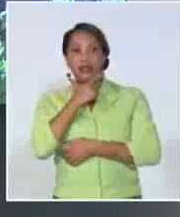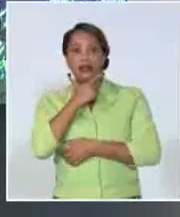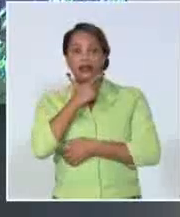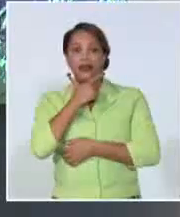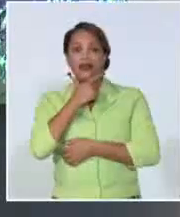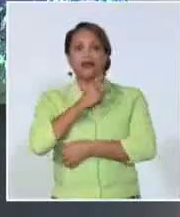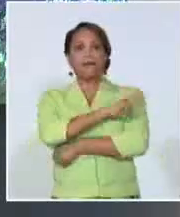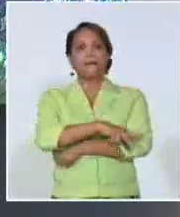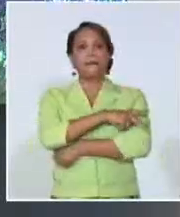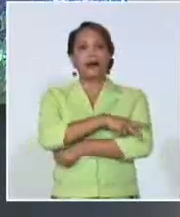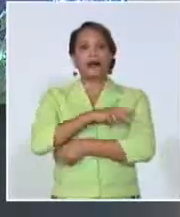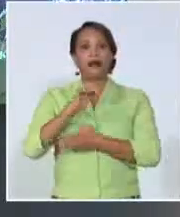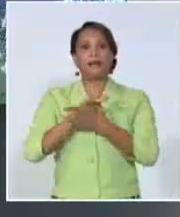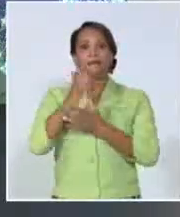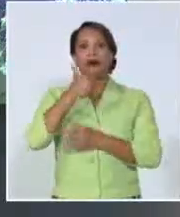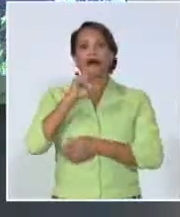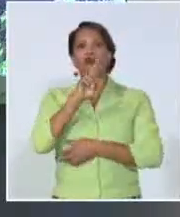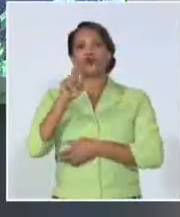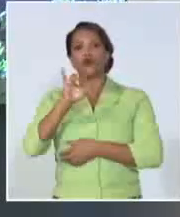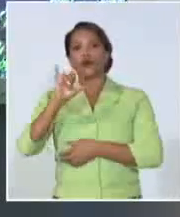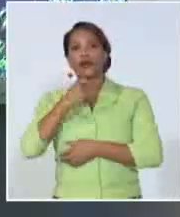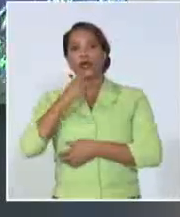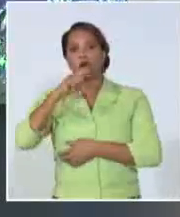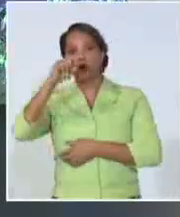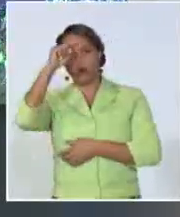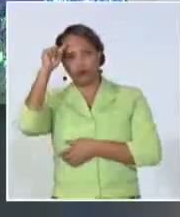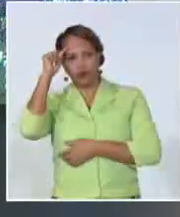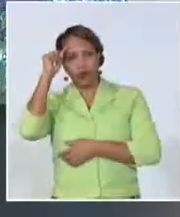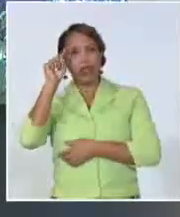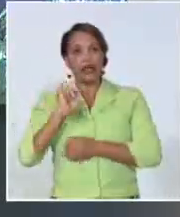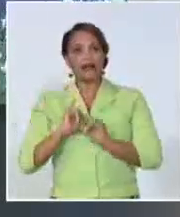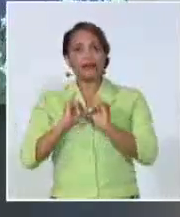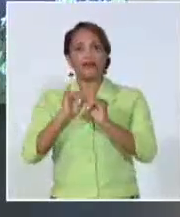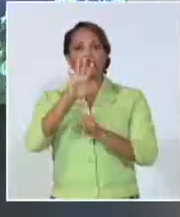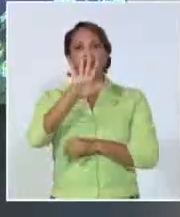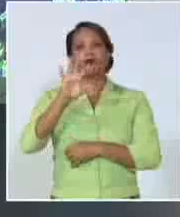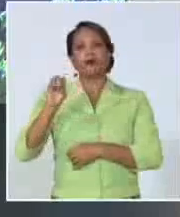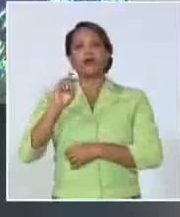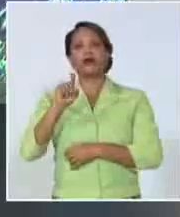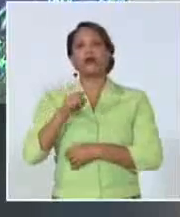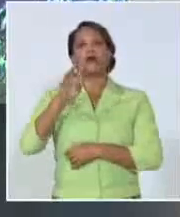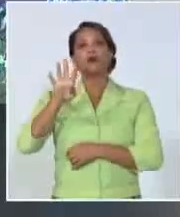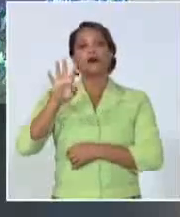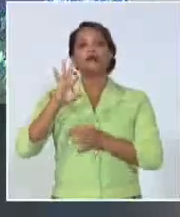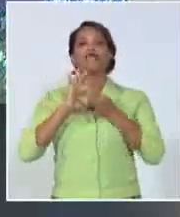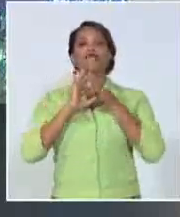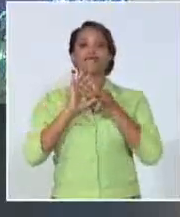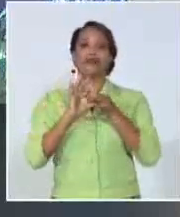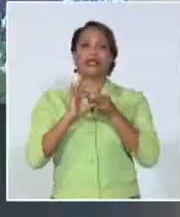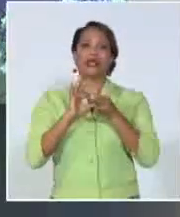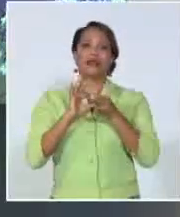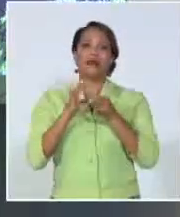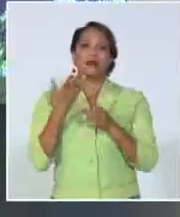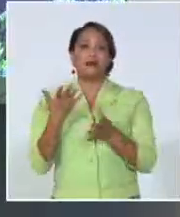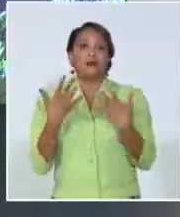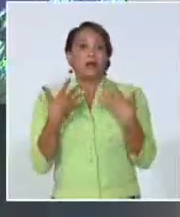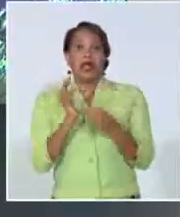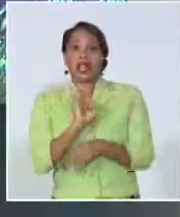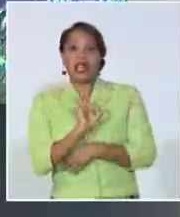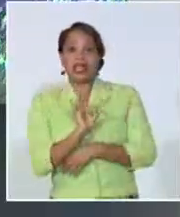se reportaron 50.4 grados. No te refresca, aunque sea así. Para nada,